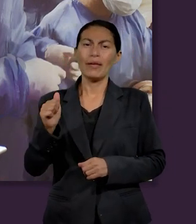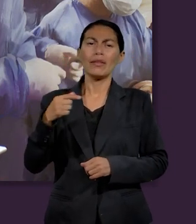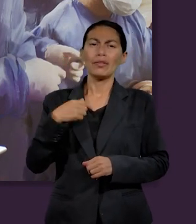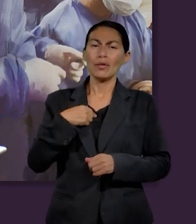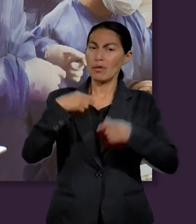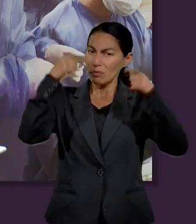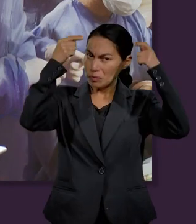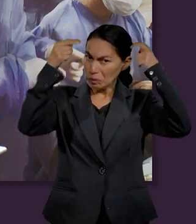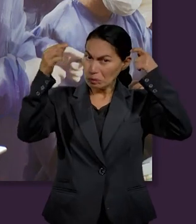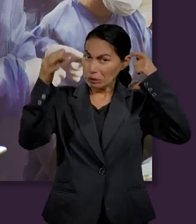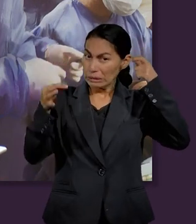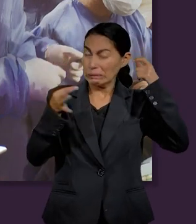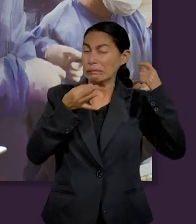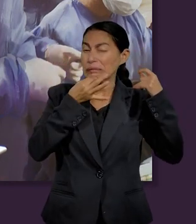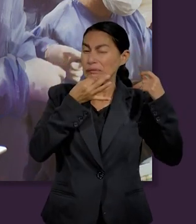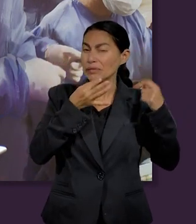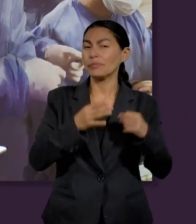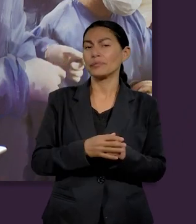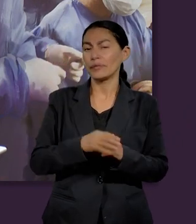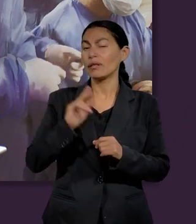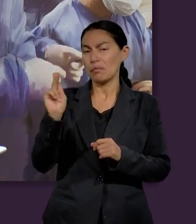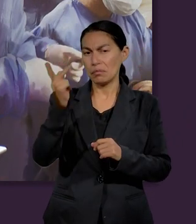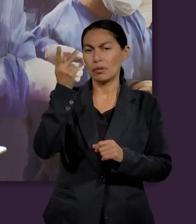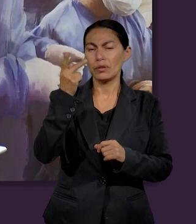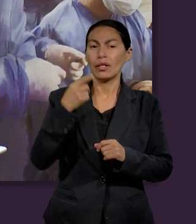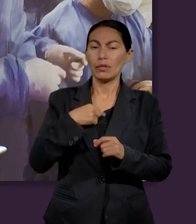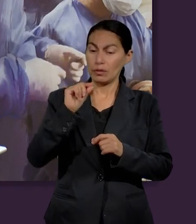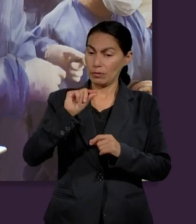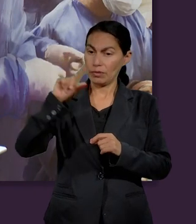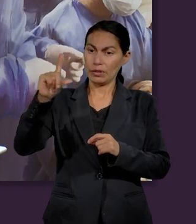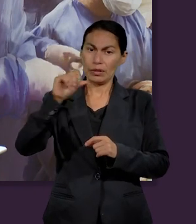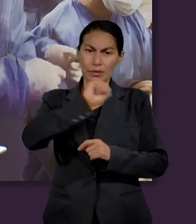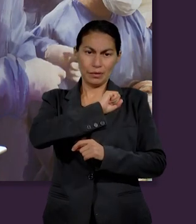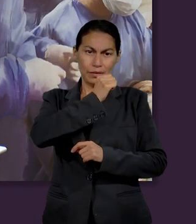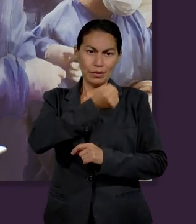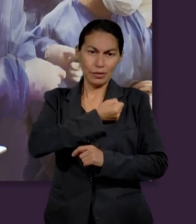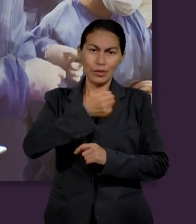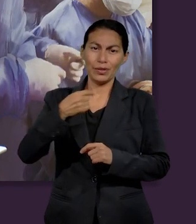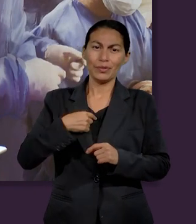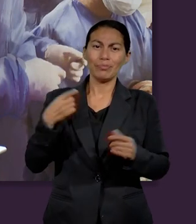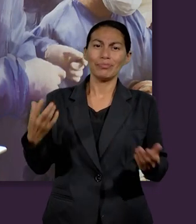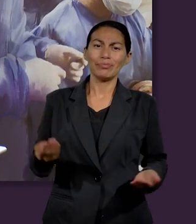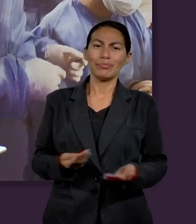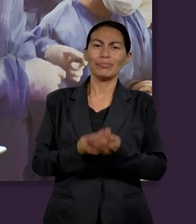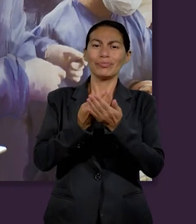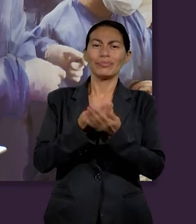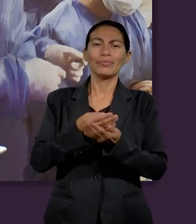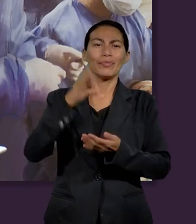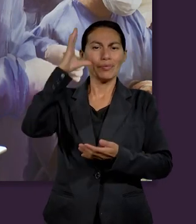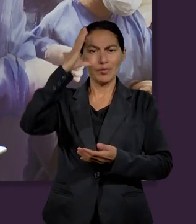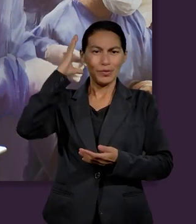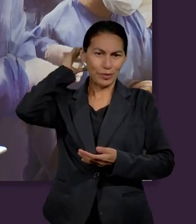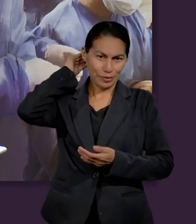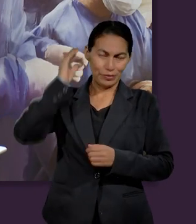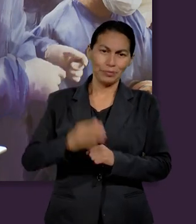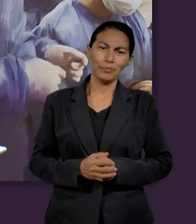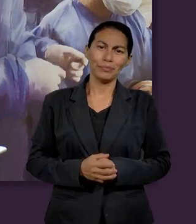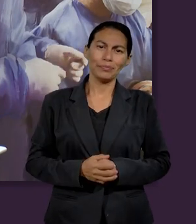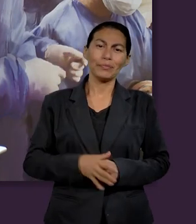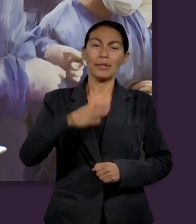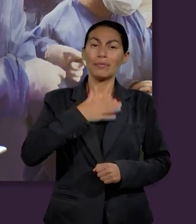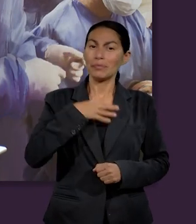Hernández Bol, soy estudiante graduanda de la preparatoria con especialidad en salud y soy del estado de Morelos.